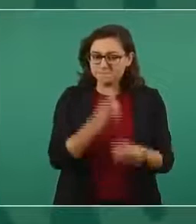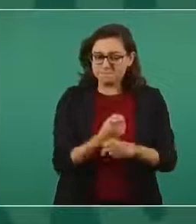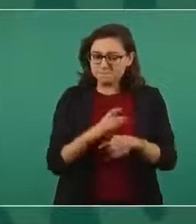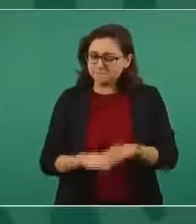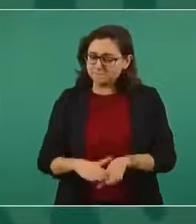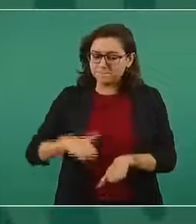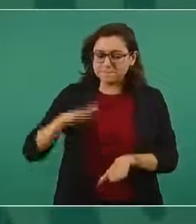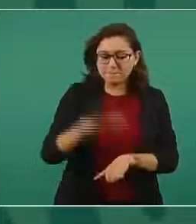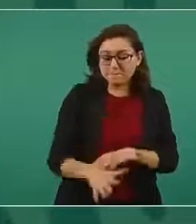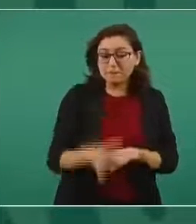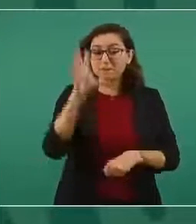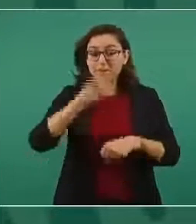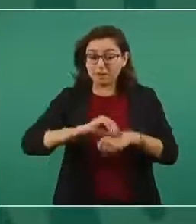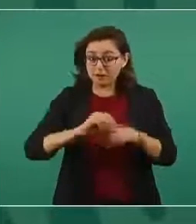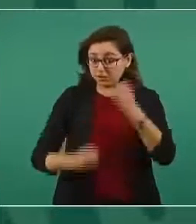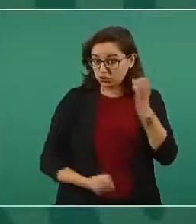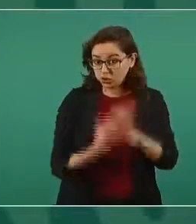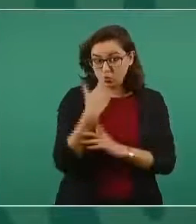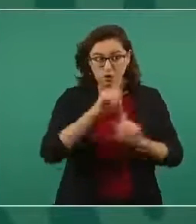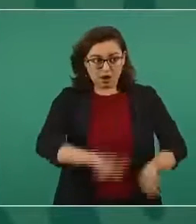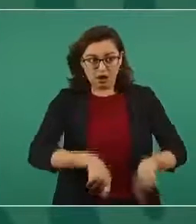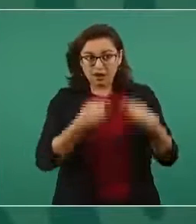otorgado ninguna nueva concesión